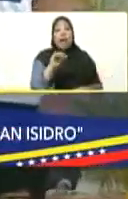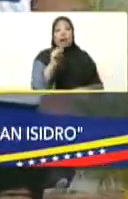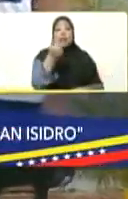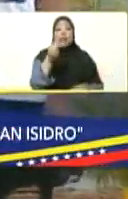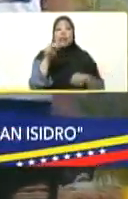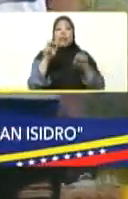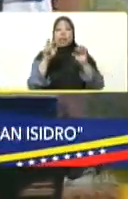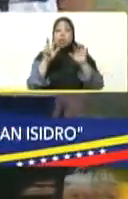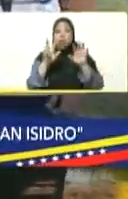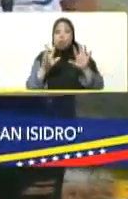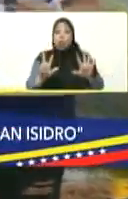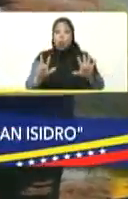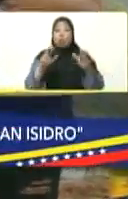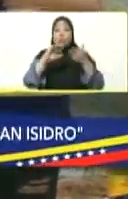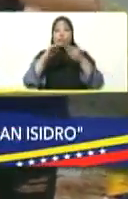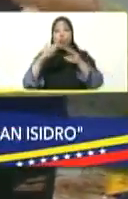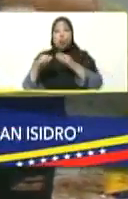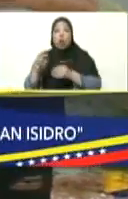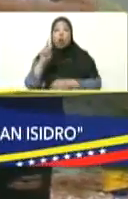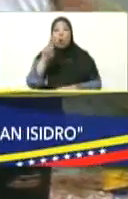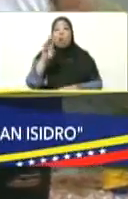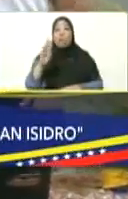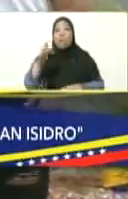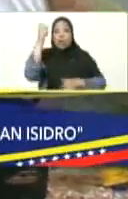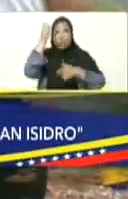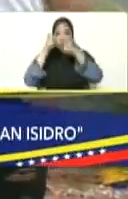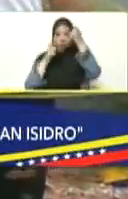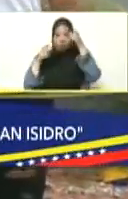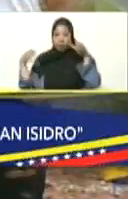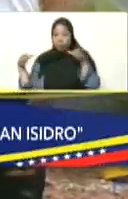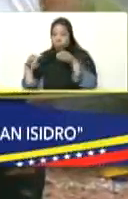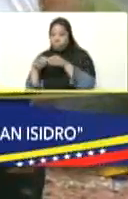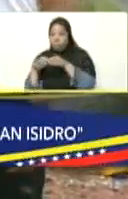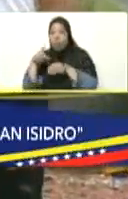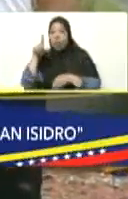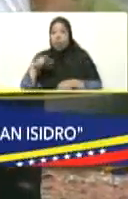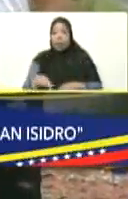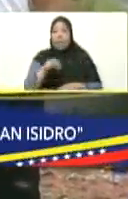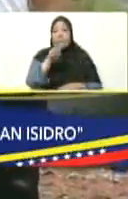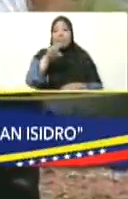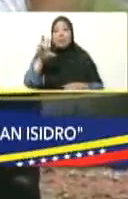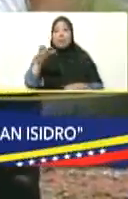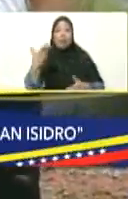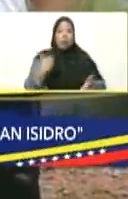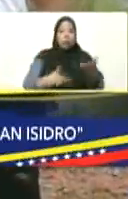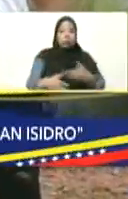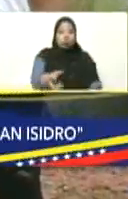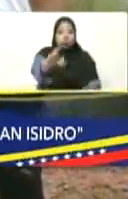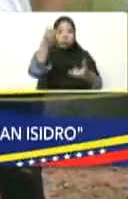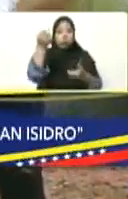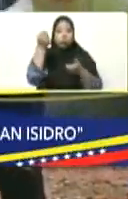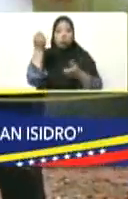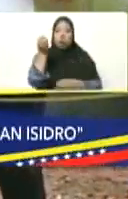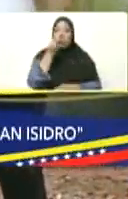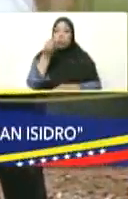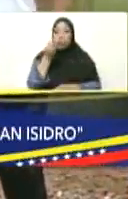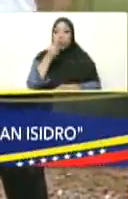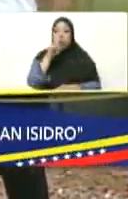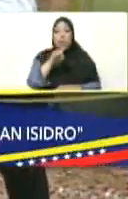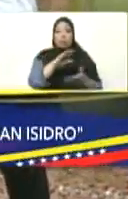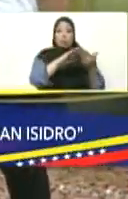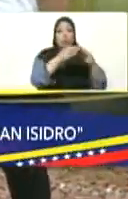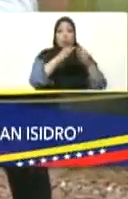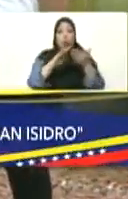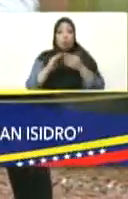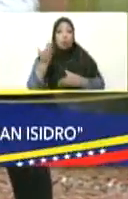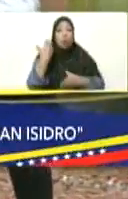31 consejos comunales, 23 clas, donde en cada año y en cada proceso electoral estamos dando a la batalla a la